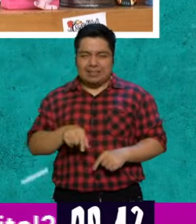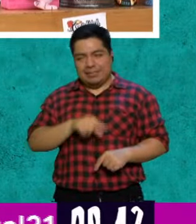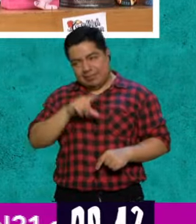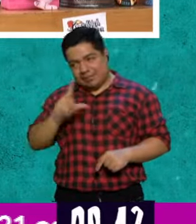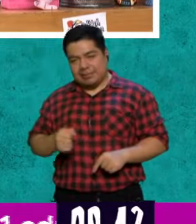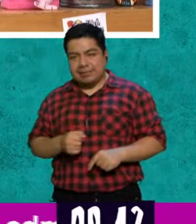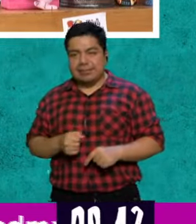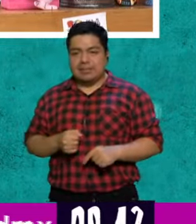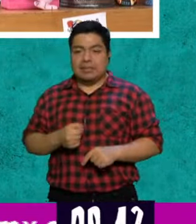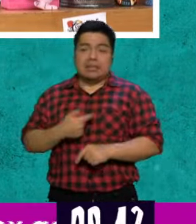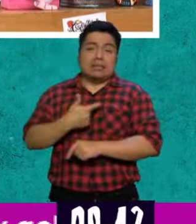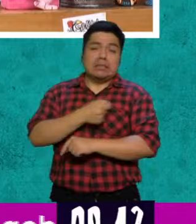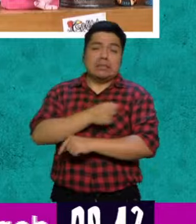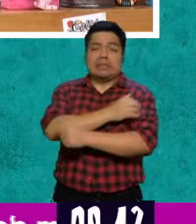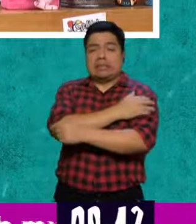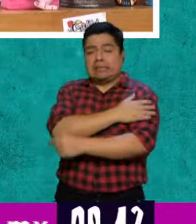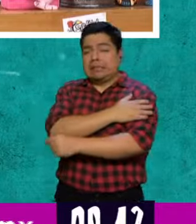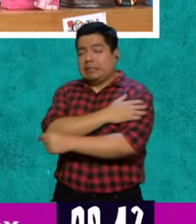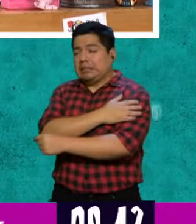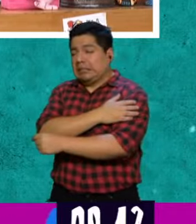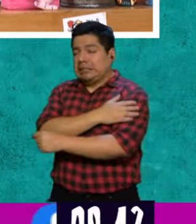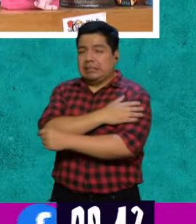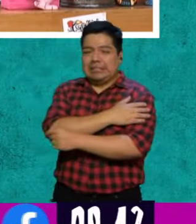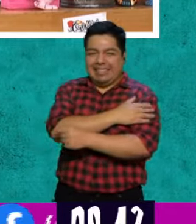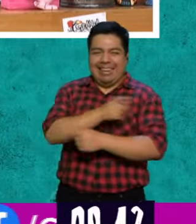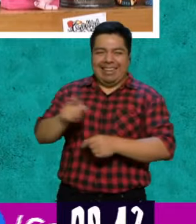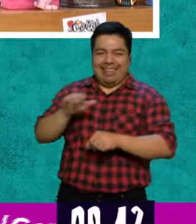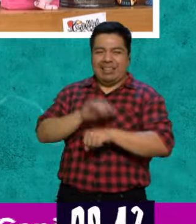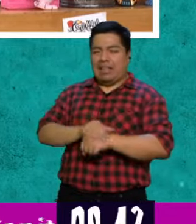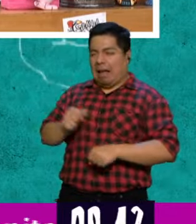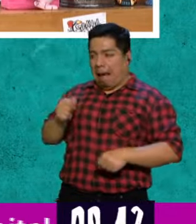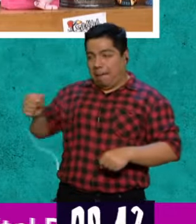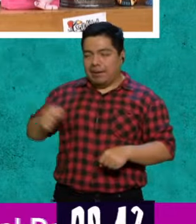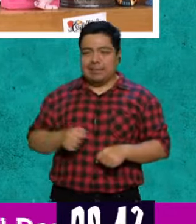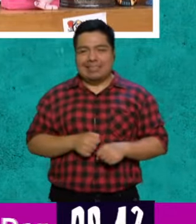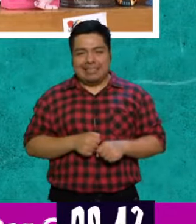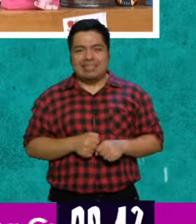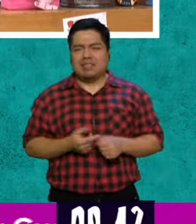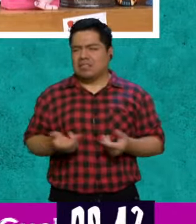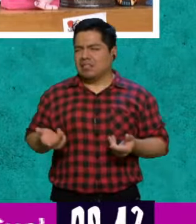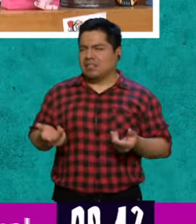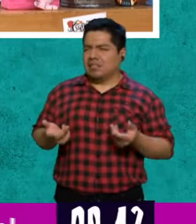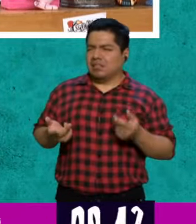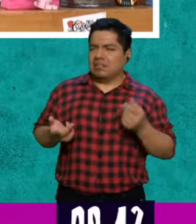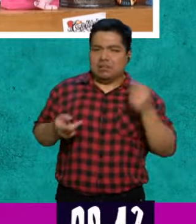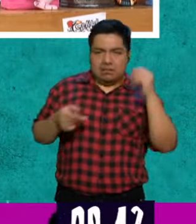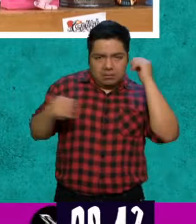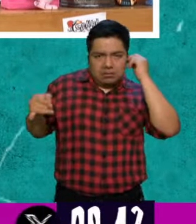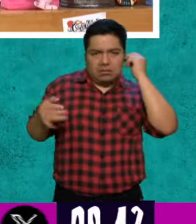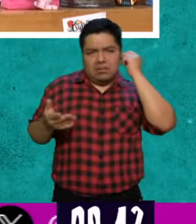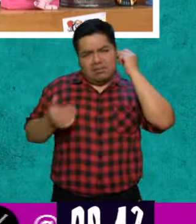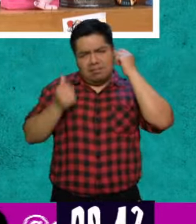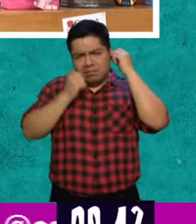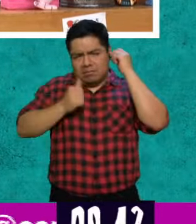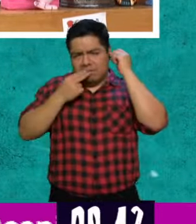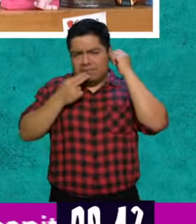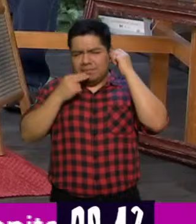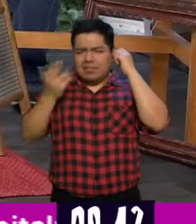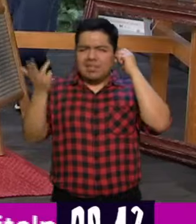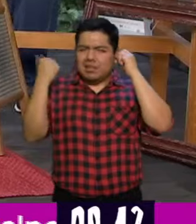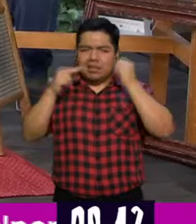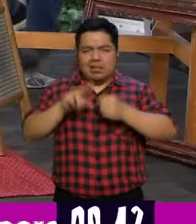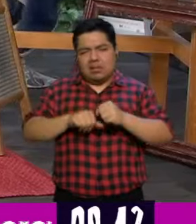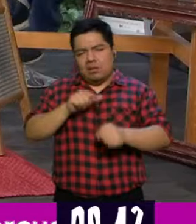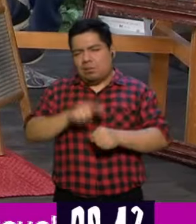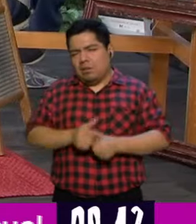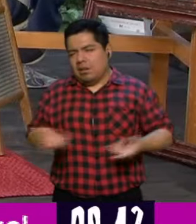cuando ibas, te vacinaban, llegabas y le dabas un golpe aquí al compañero. cartero, Charro? ¿Cómo te llevaban? Pues era la usanza, señora, eran otros cientos. ¡Qué